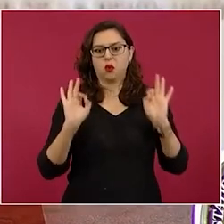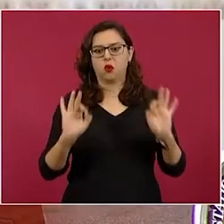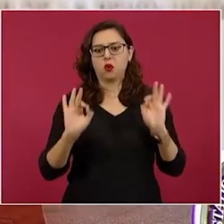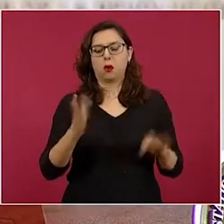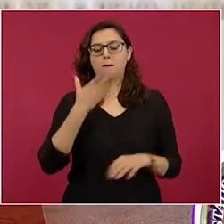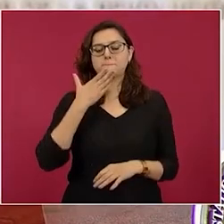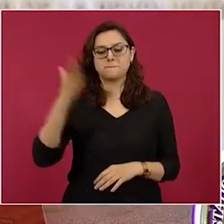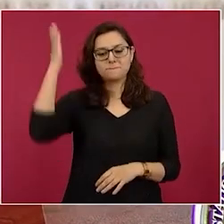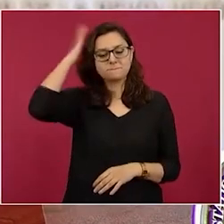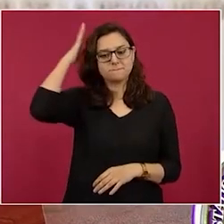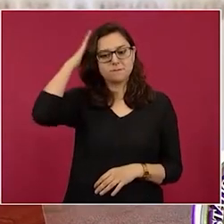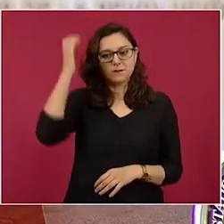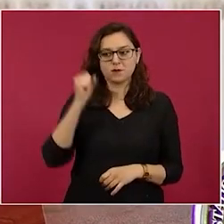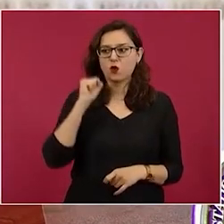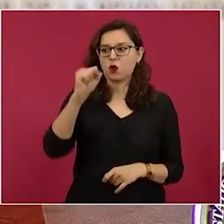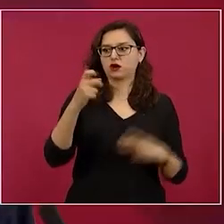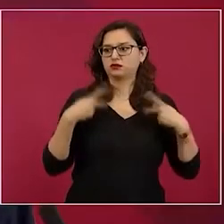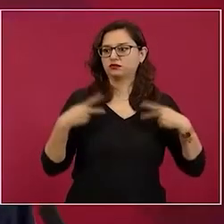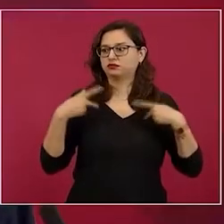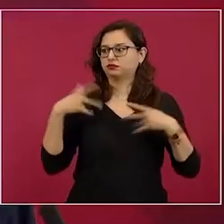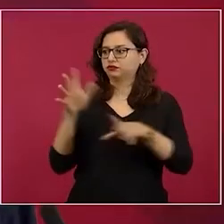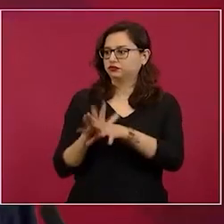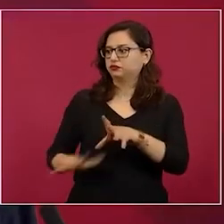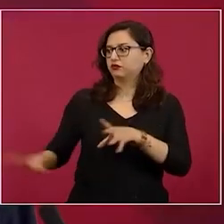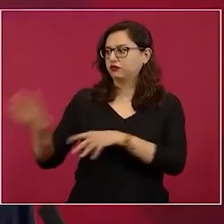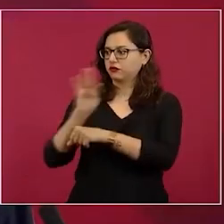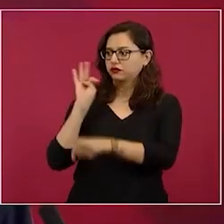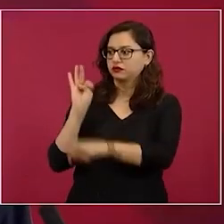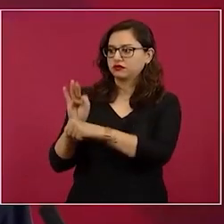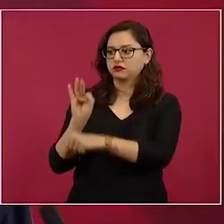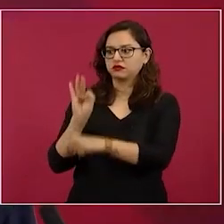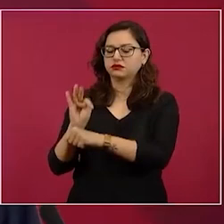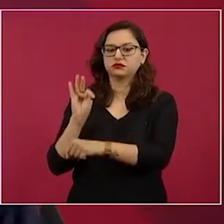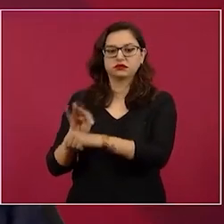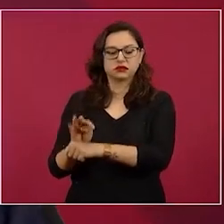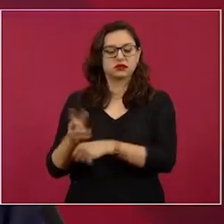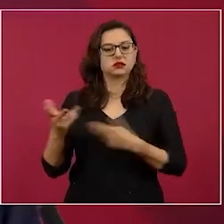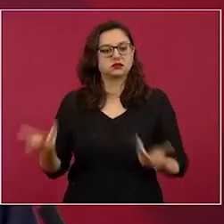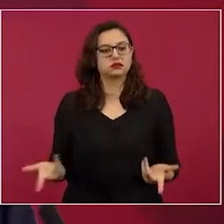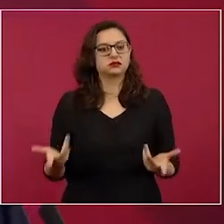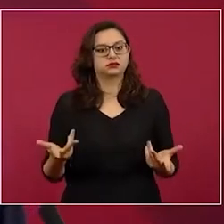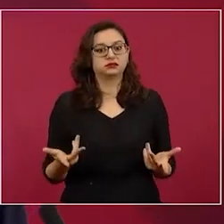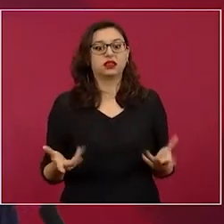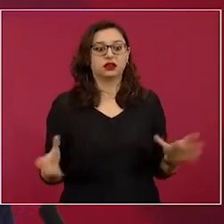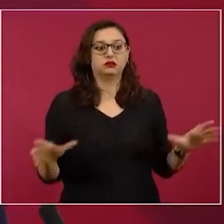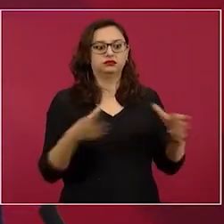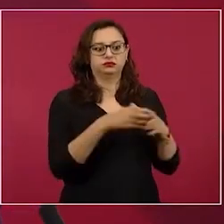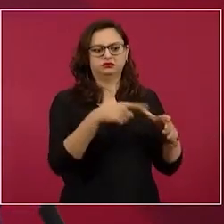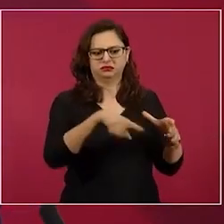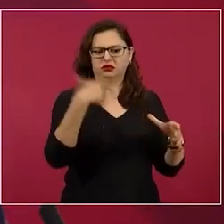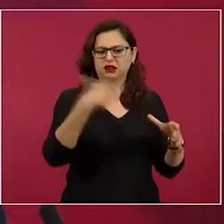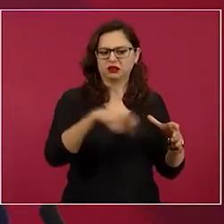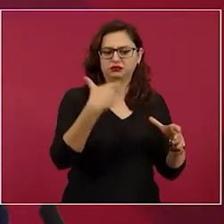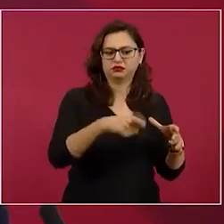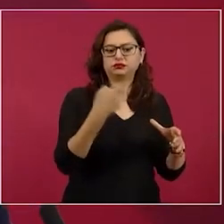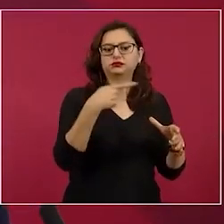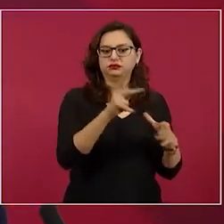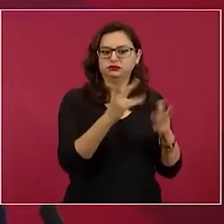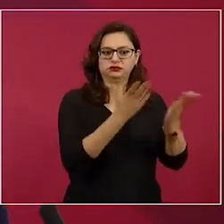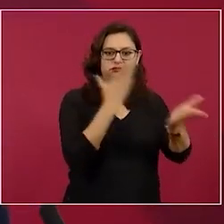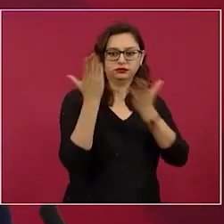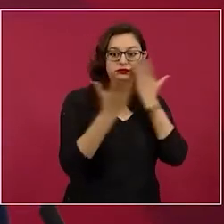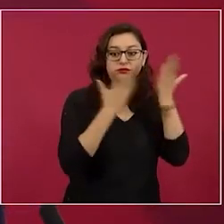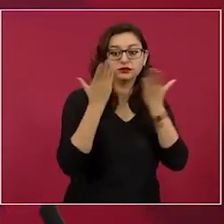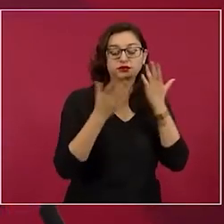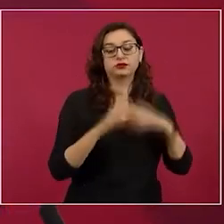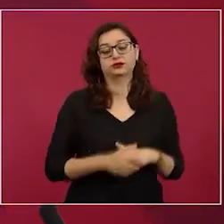dirigentes de las clases acomodadas que por la preparación bueno de